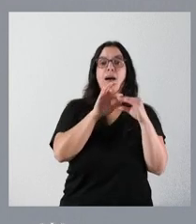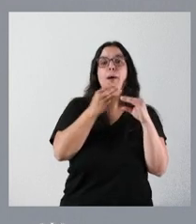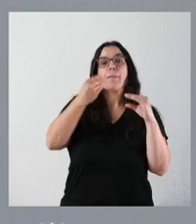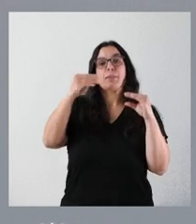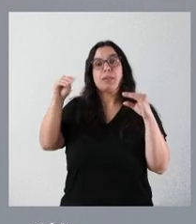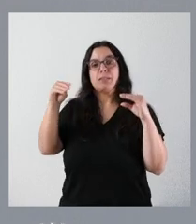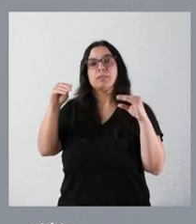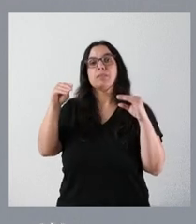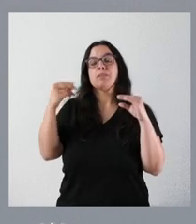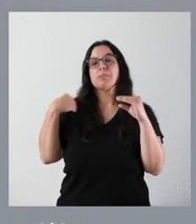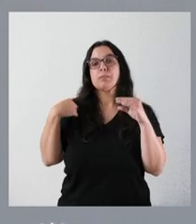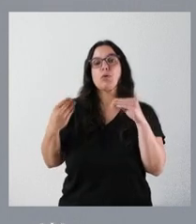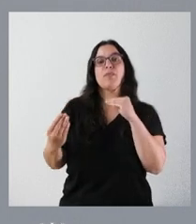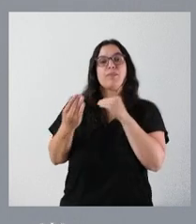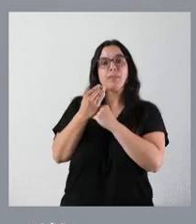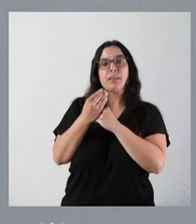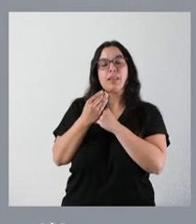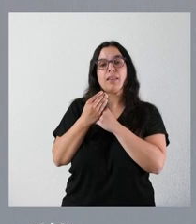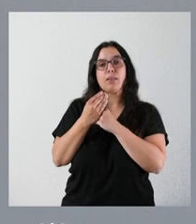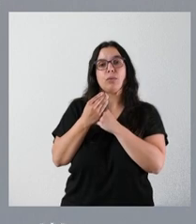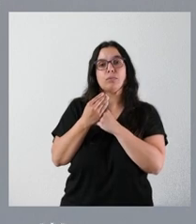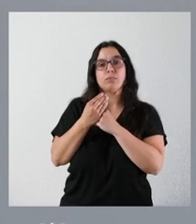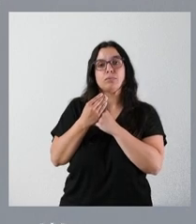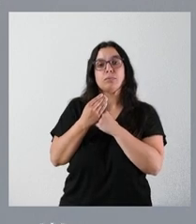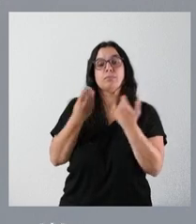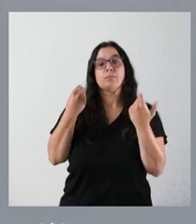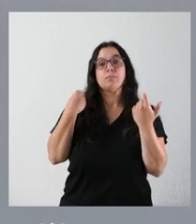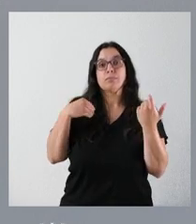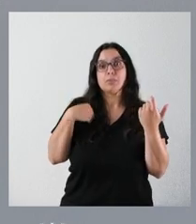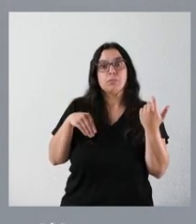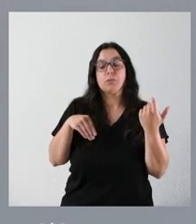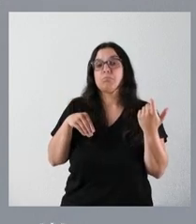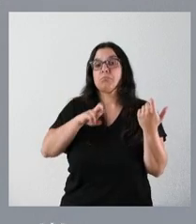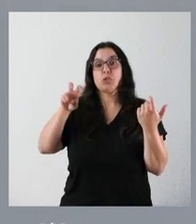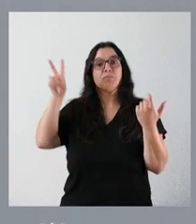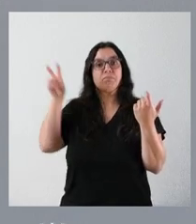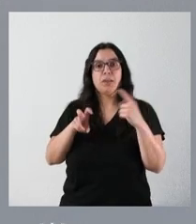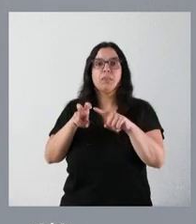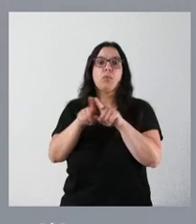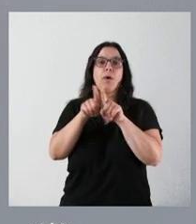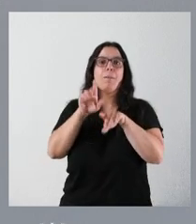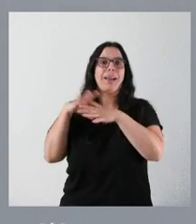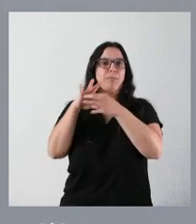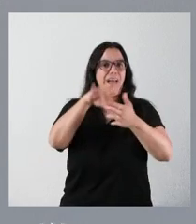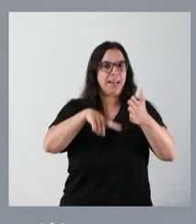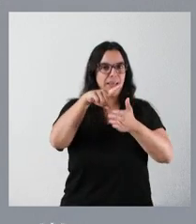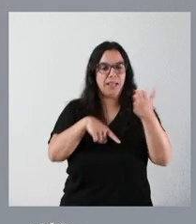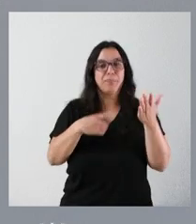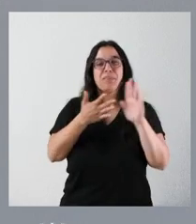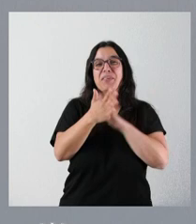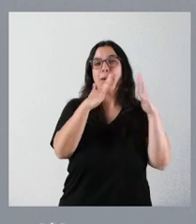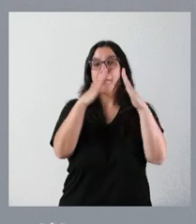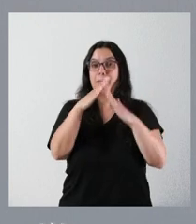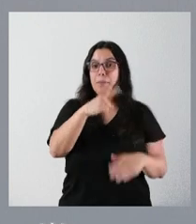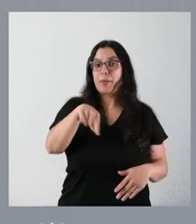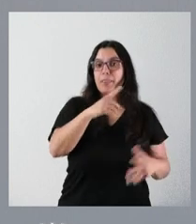correspondientes a la financiación que obtenemos del BEI para las mismas en el régimen de alquiler. Son viviendas que